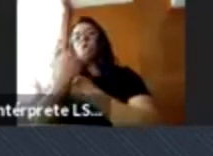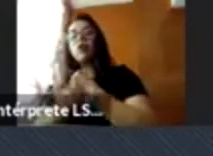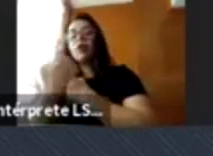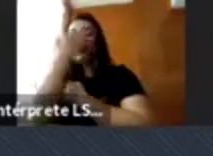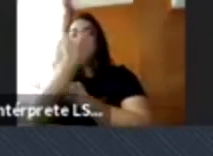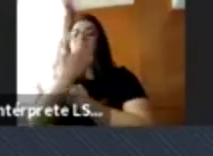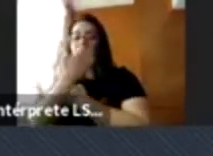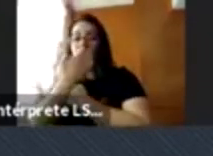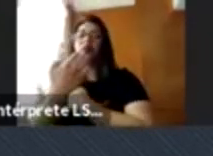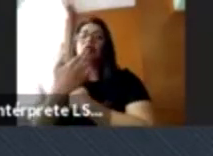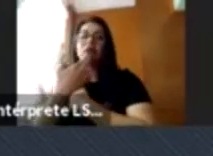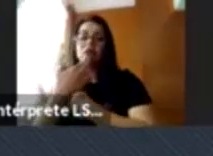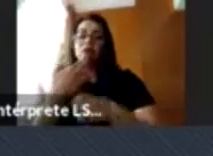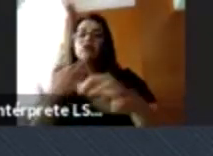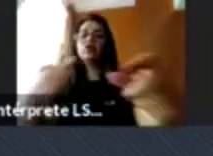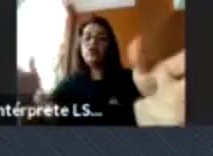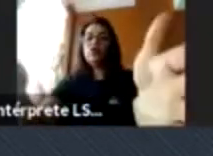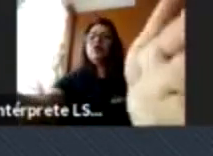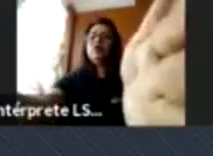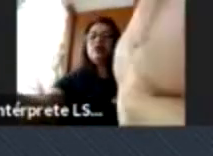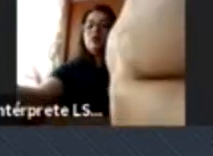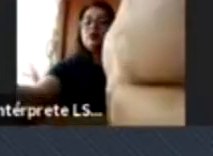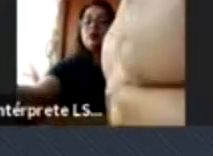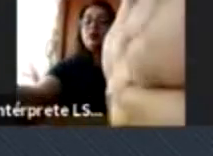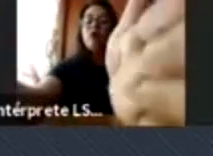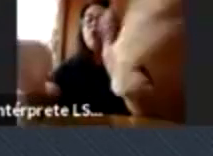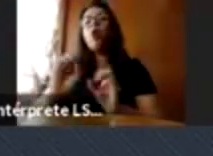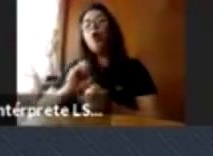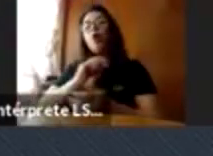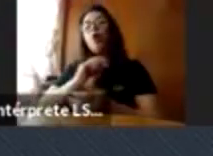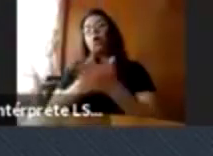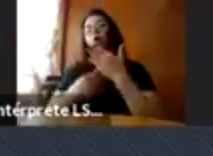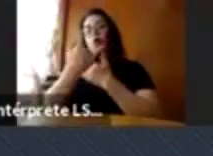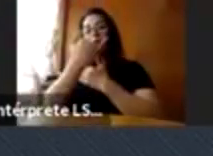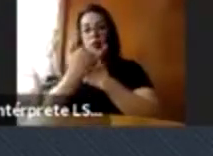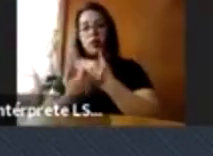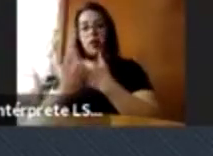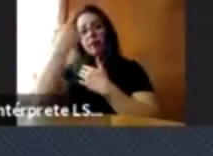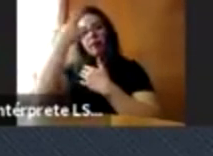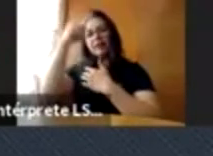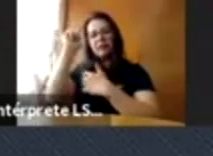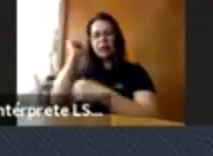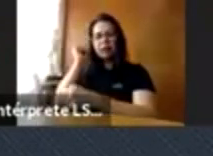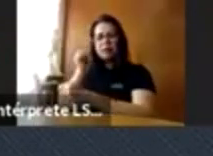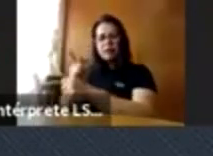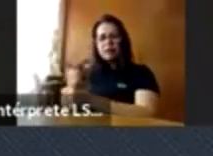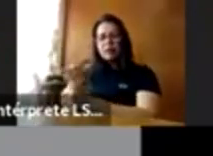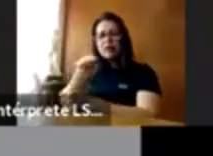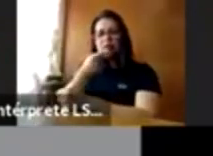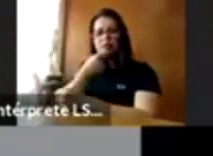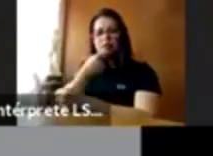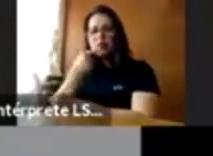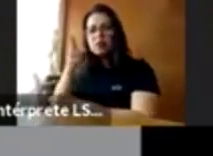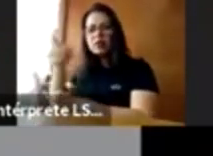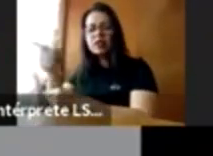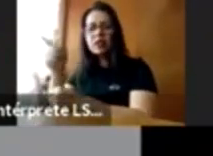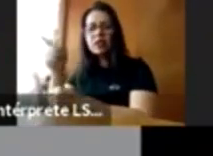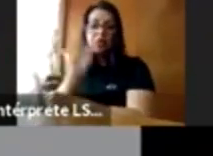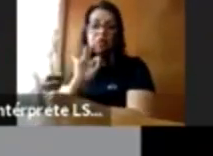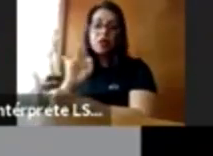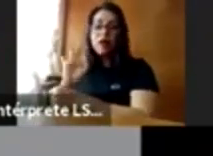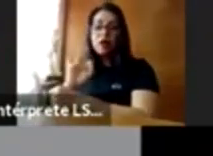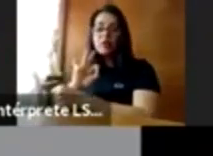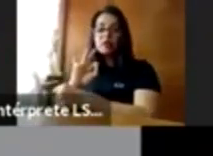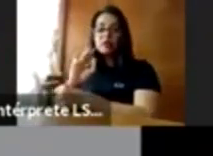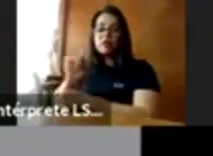programas para detectar, para acudir a los niños que sufren la violencia funcionan, no solamente para